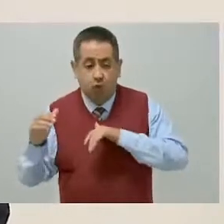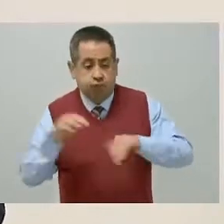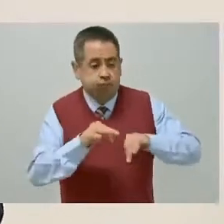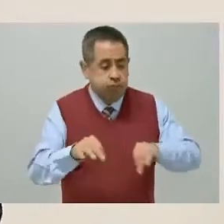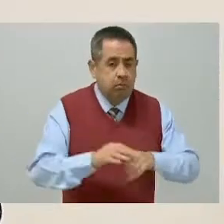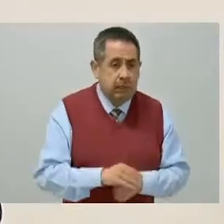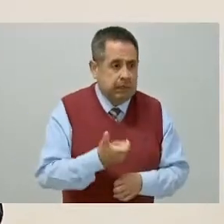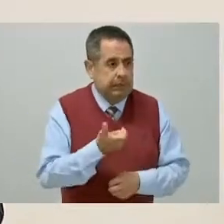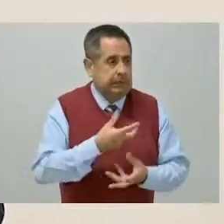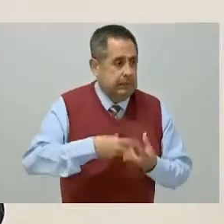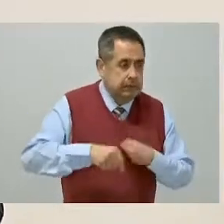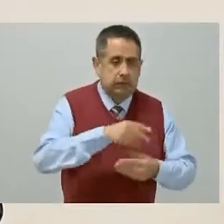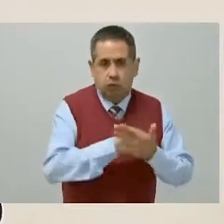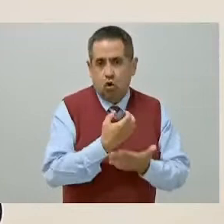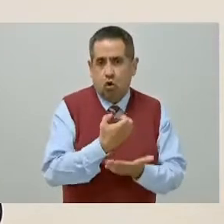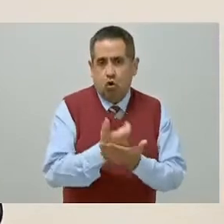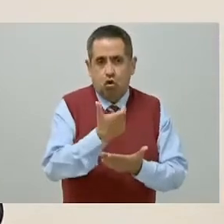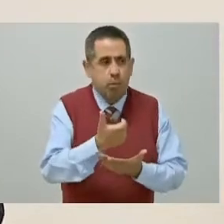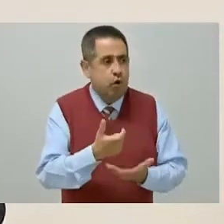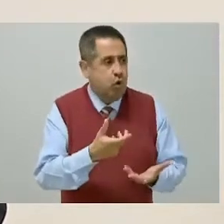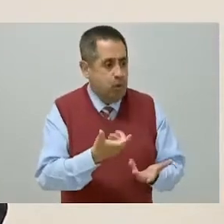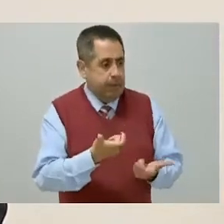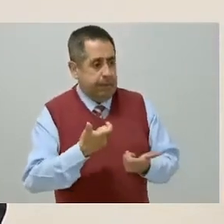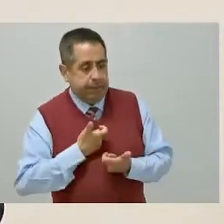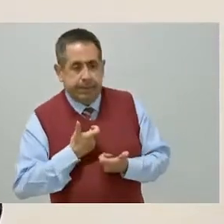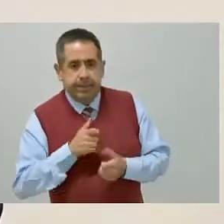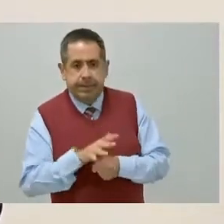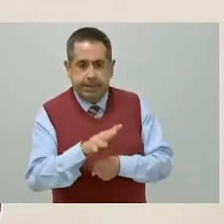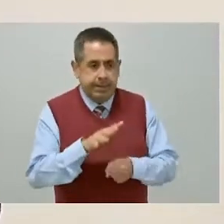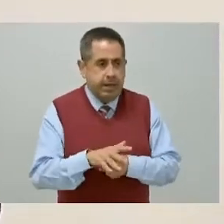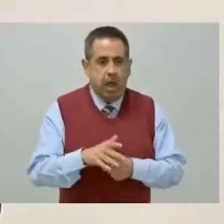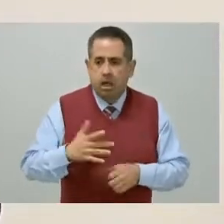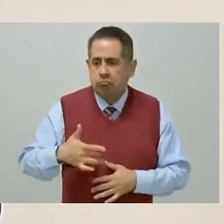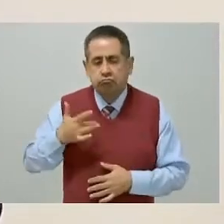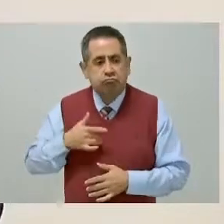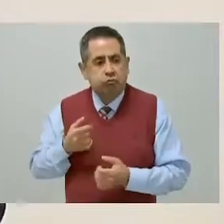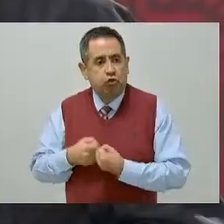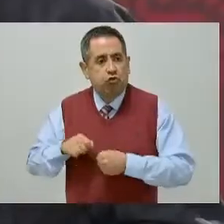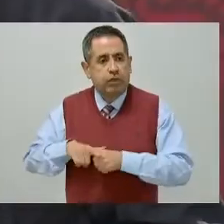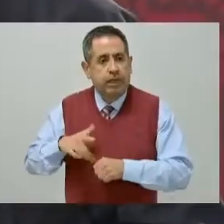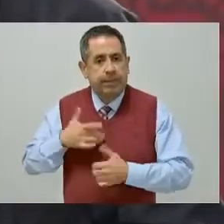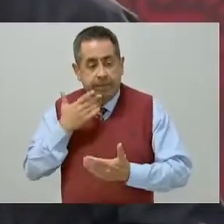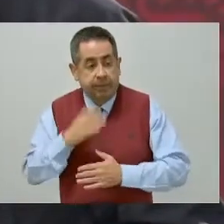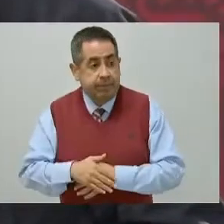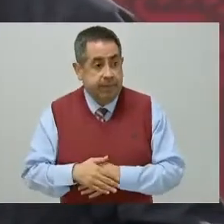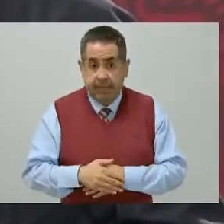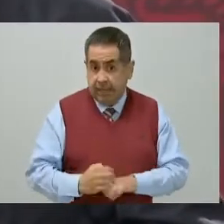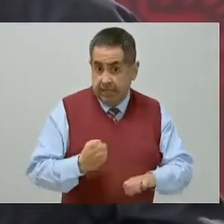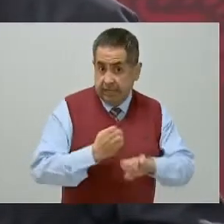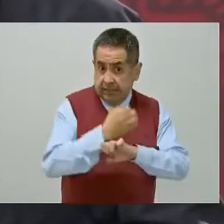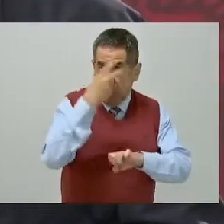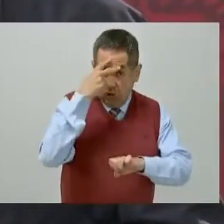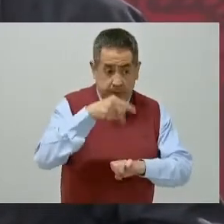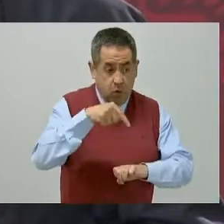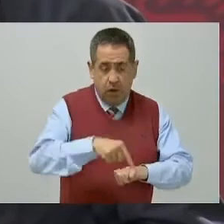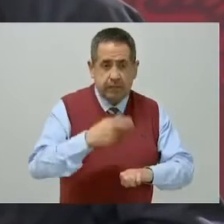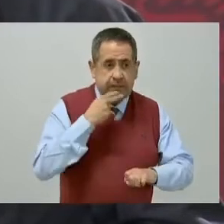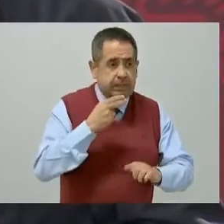económico y el bienestar social. El Estado de México es un referente nacional de desarrollo